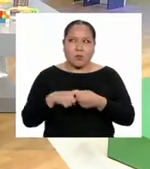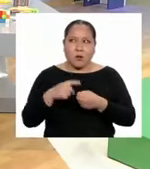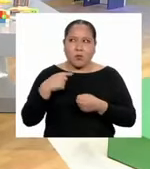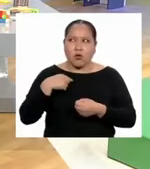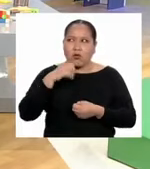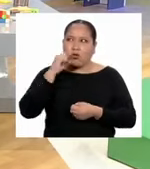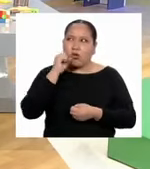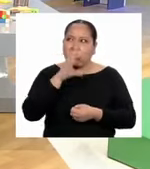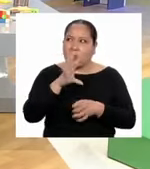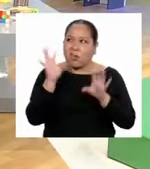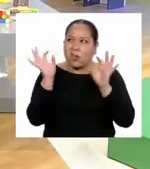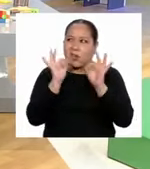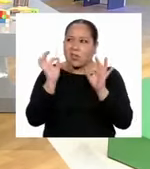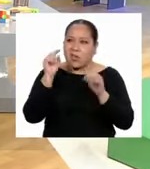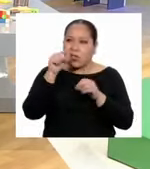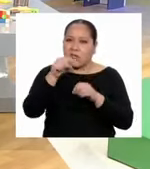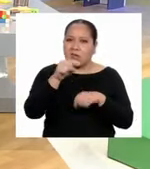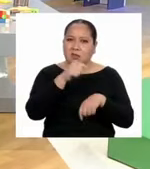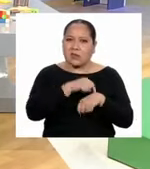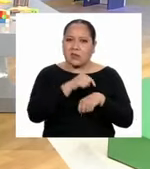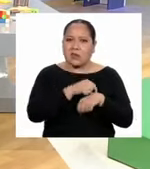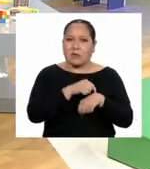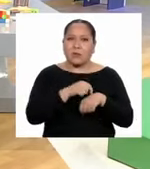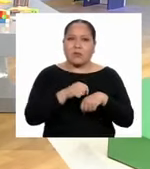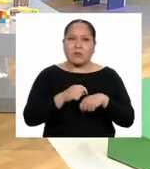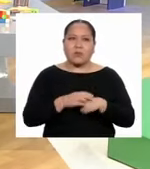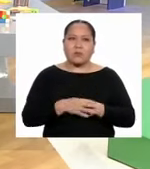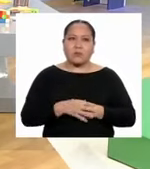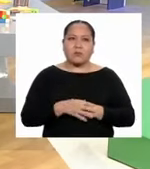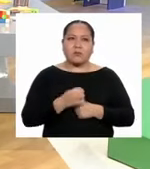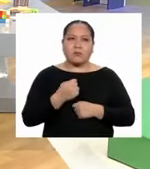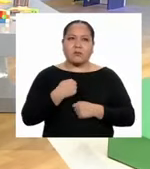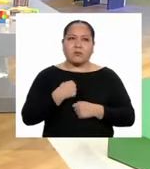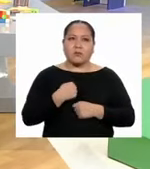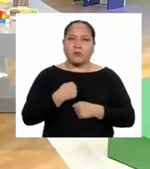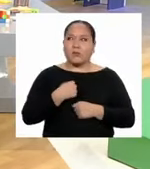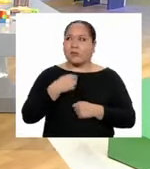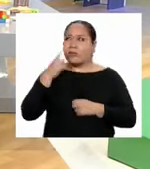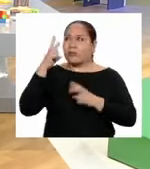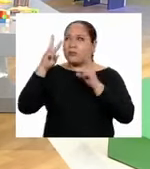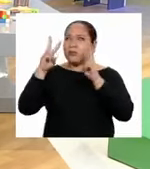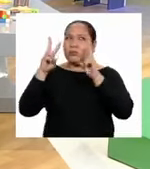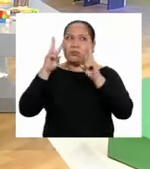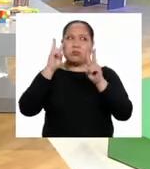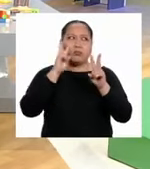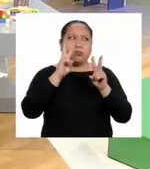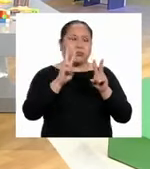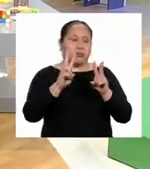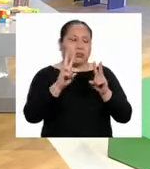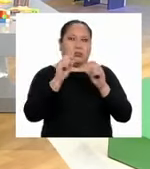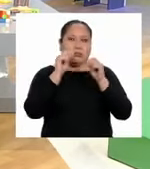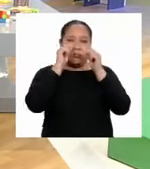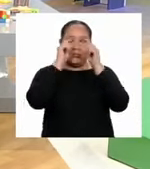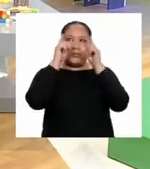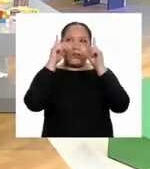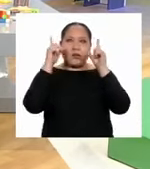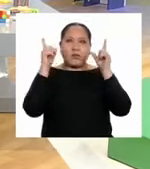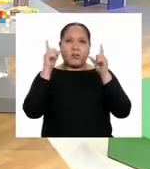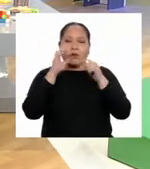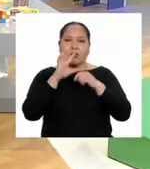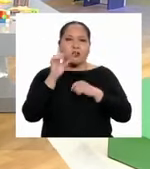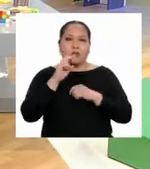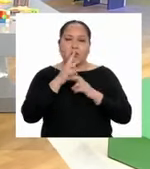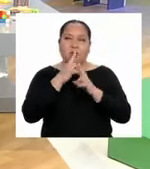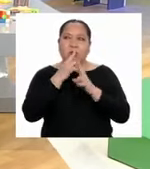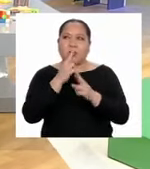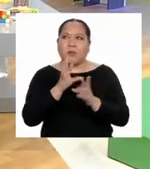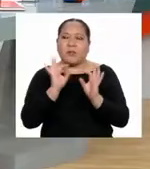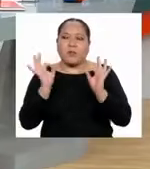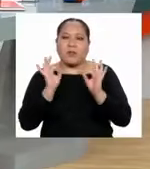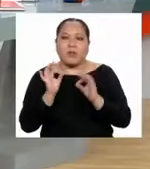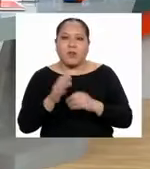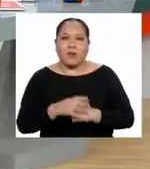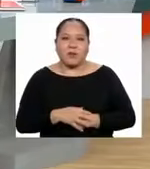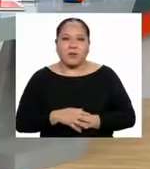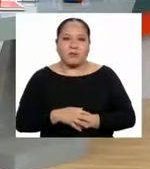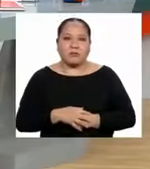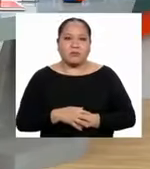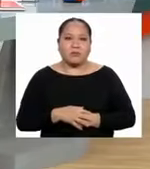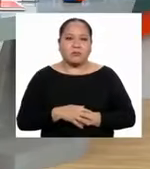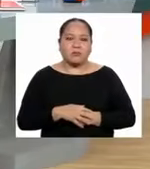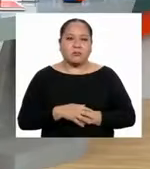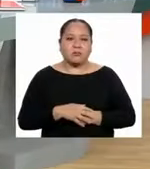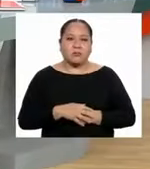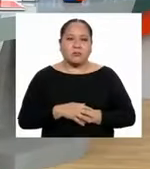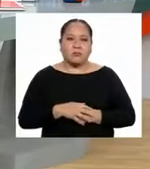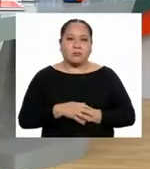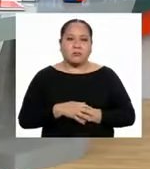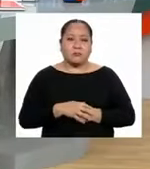dicho algo en ese momento. Le digo que las reacciones de mis vecinos me agarraron frío y no pude reaccionar. ¿La